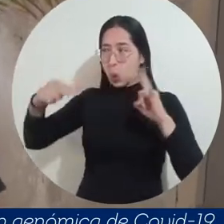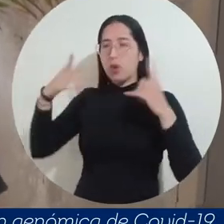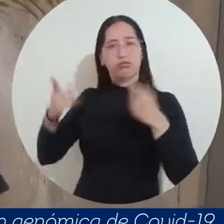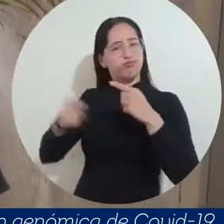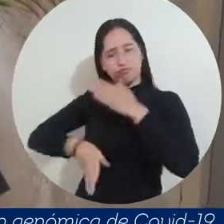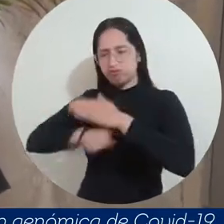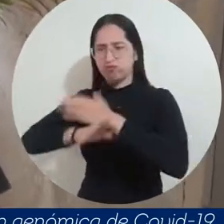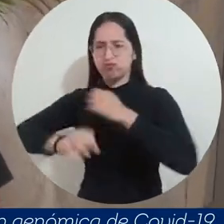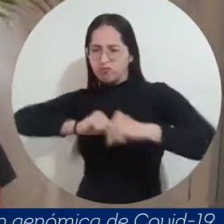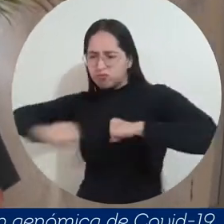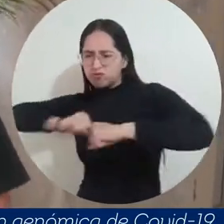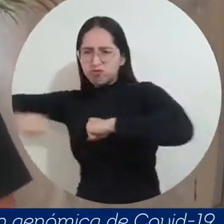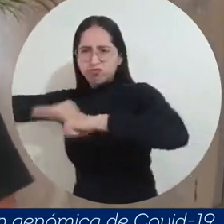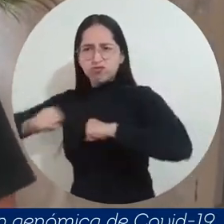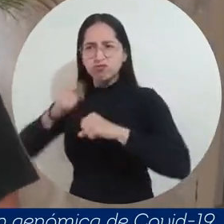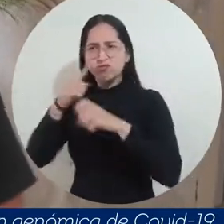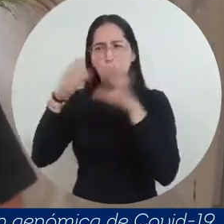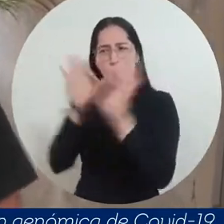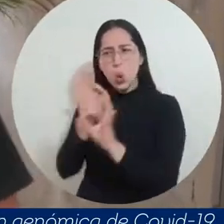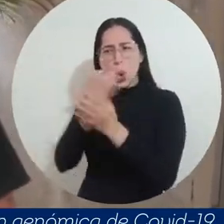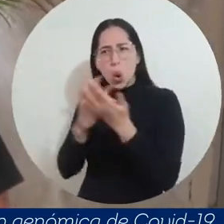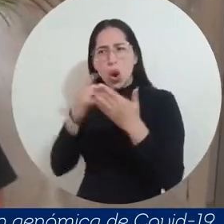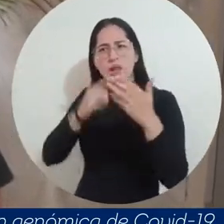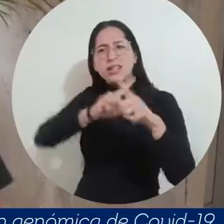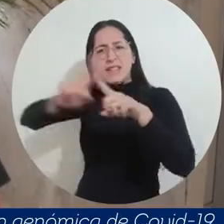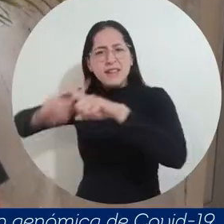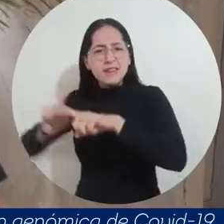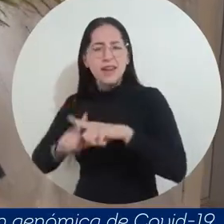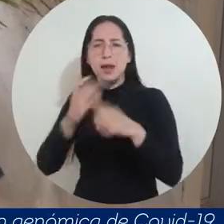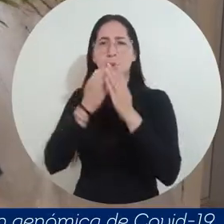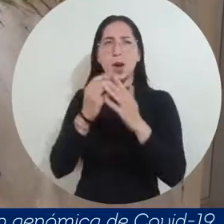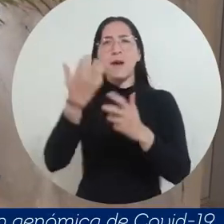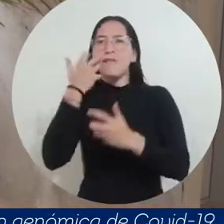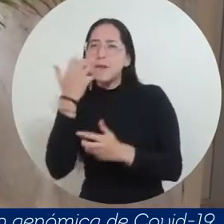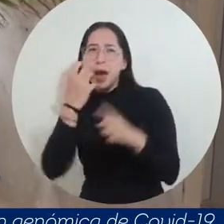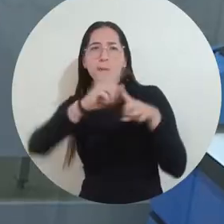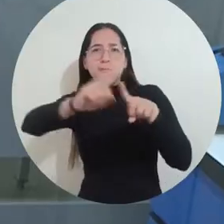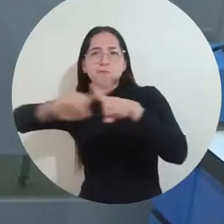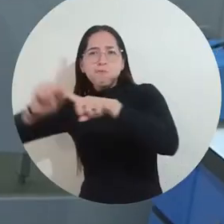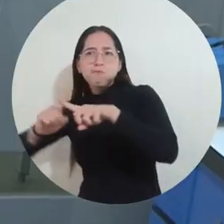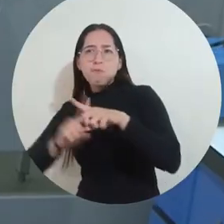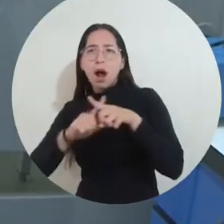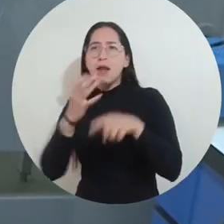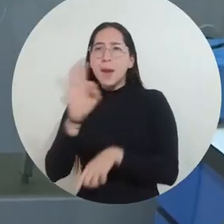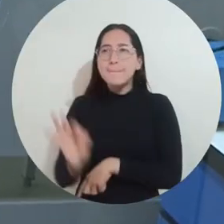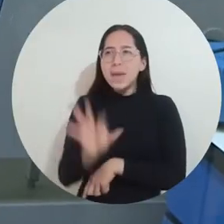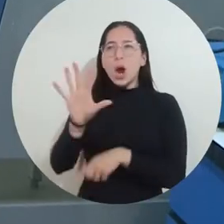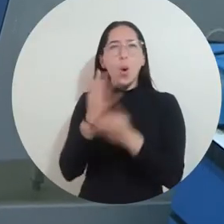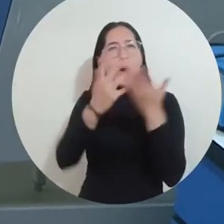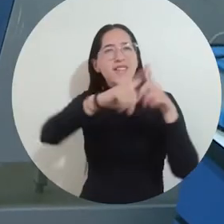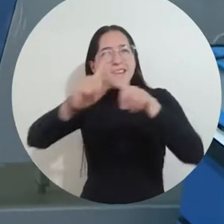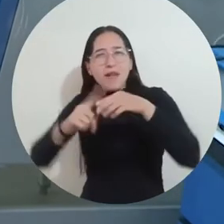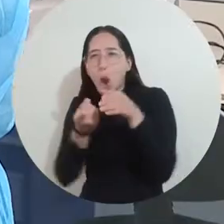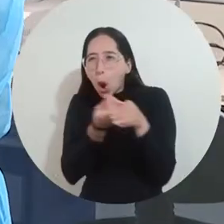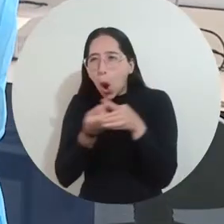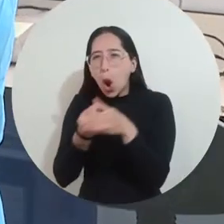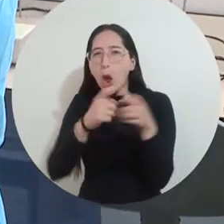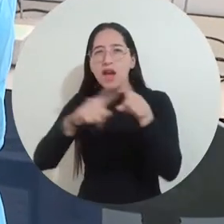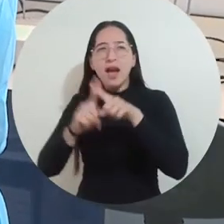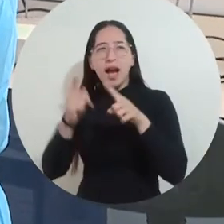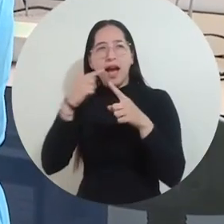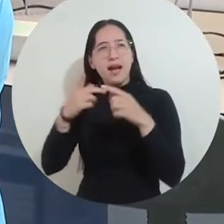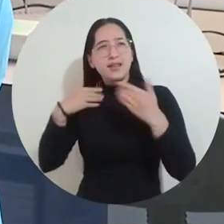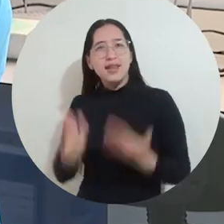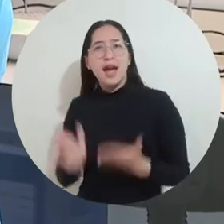para el entendimiento de la epidemiología de las diferentes patologías que nos va a permitir precisamente lograr